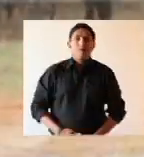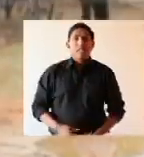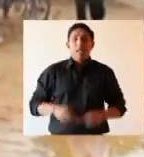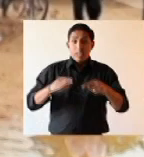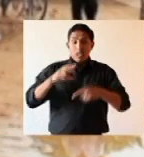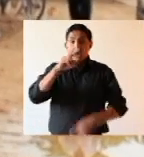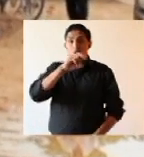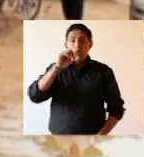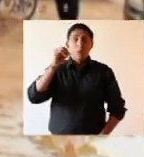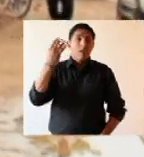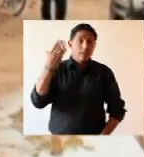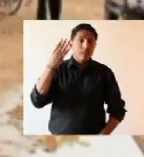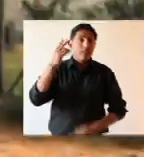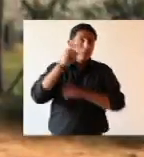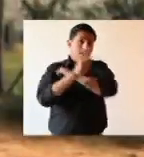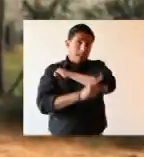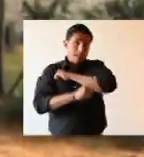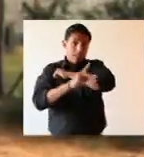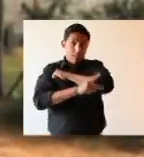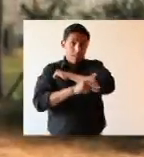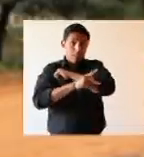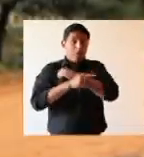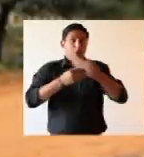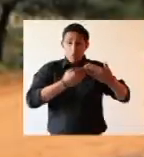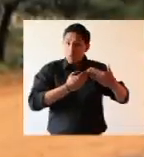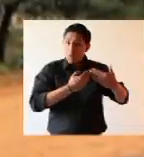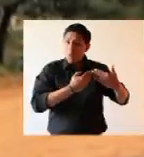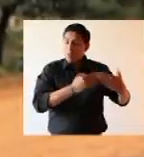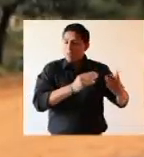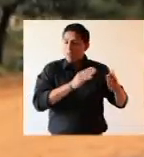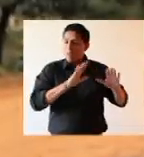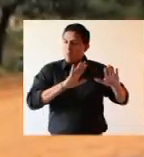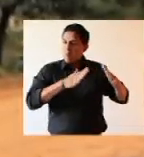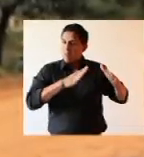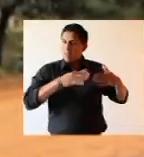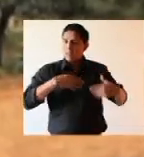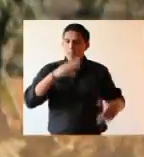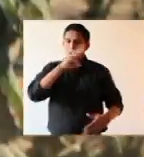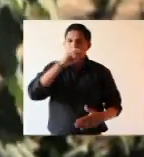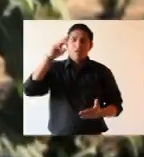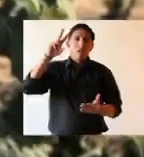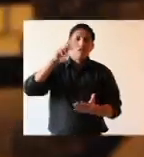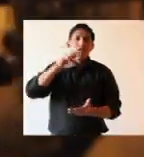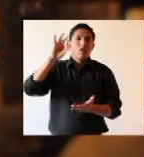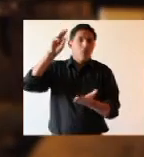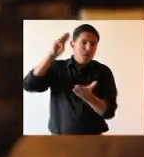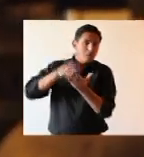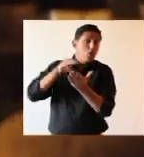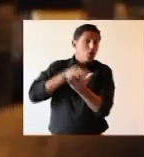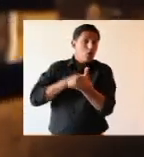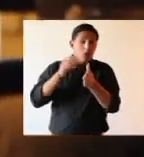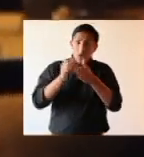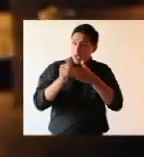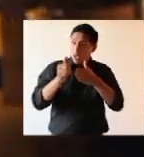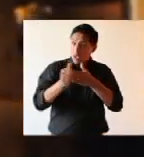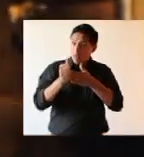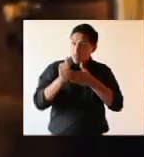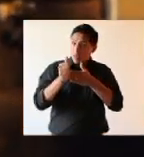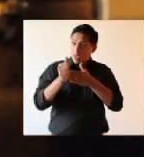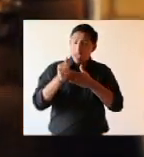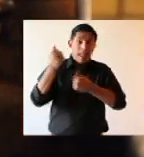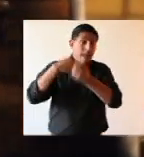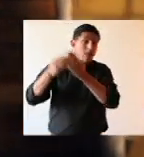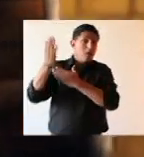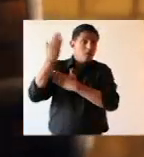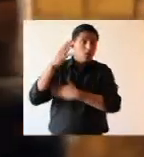la gestión 2005, el país como inversión pública apenas invertía 629 millones de dólares. El año pasado hemos